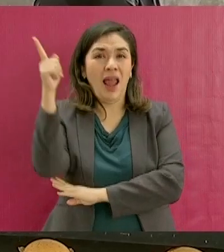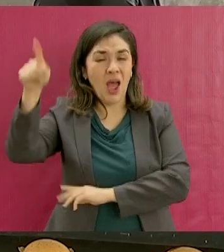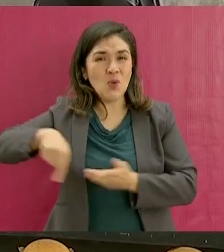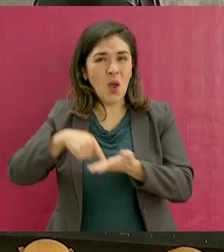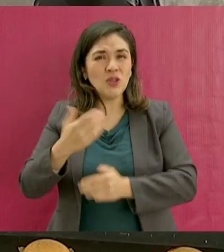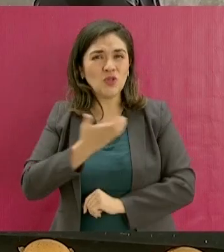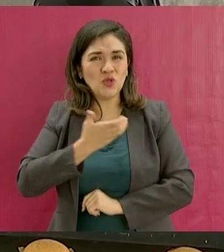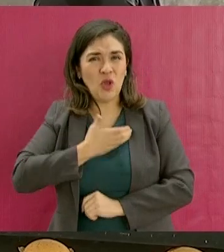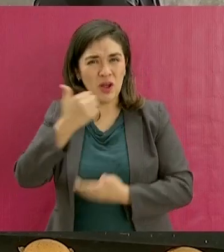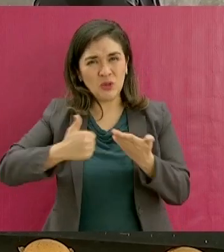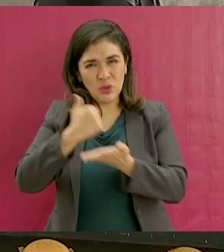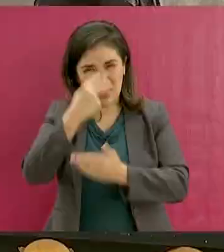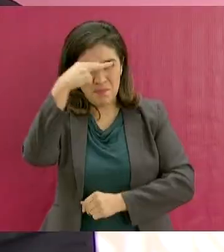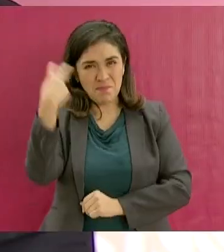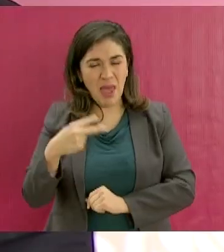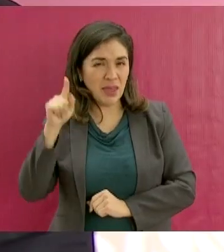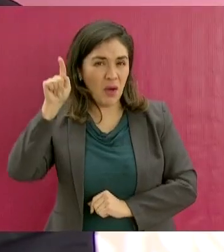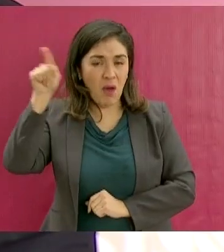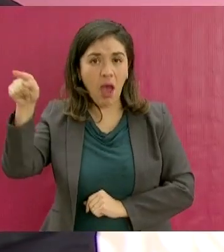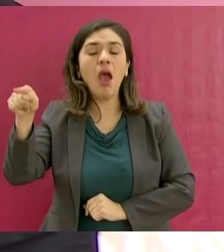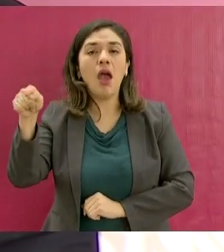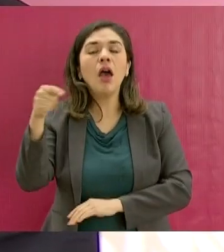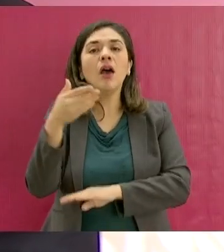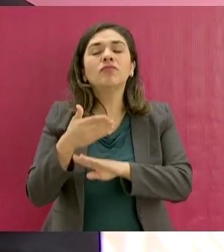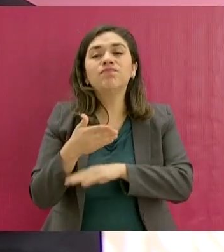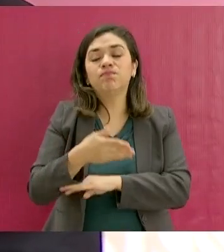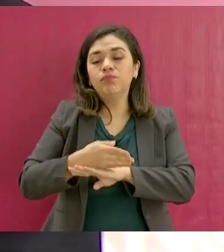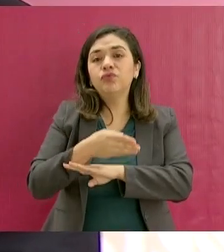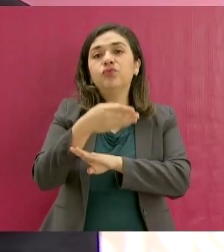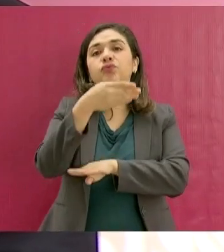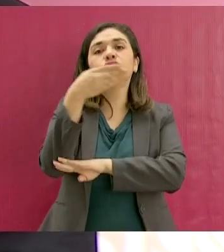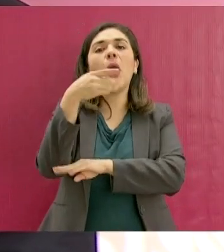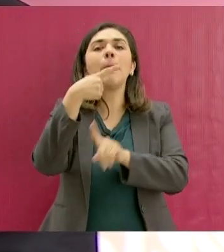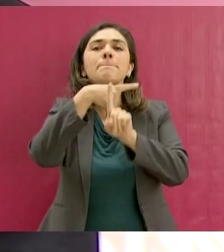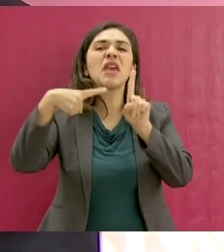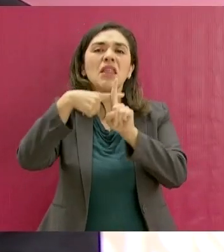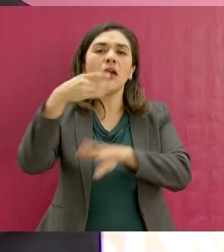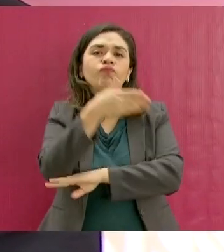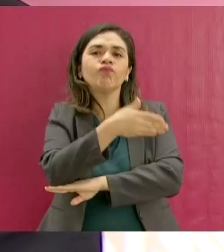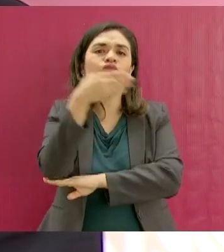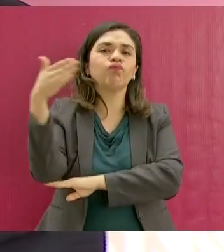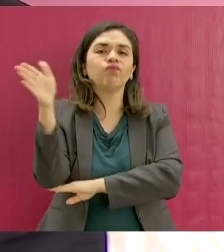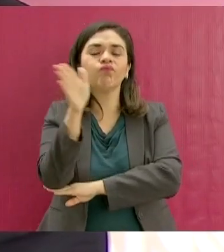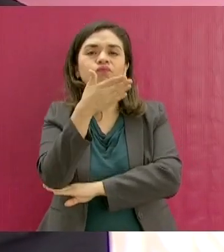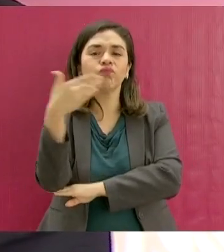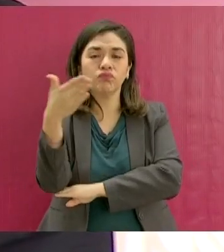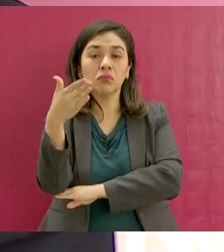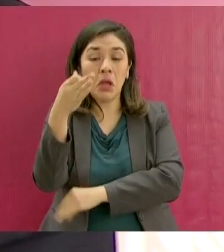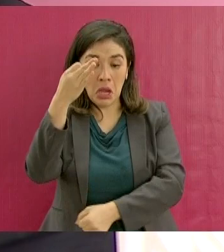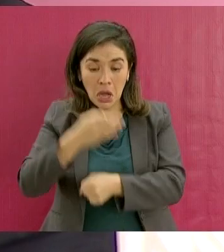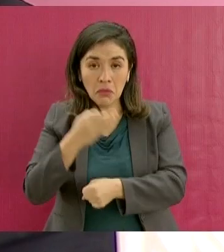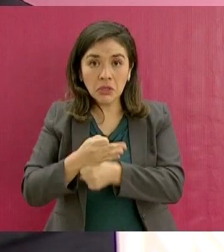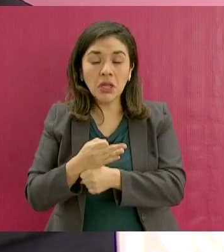Zócalo de la Ciudad de México a media asta. Y estamos